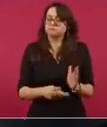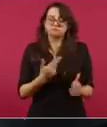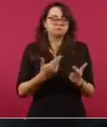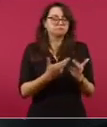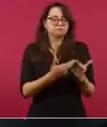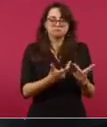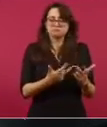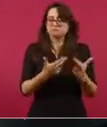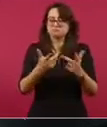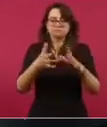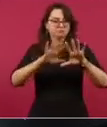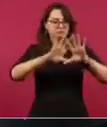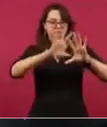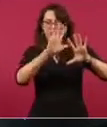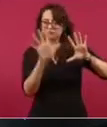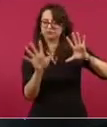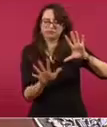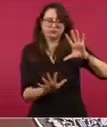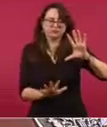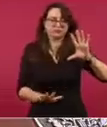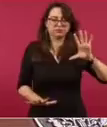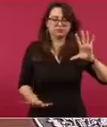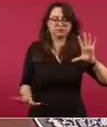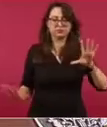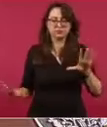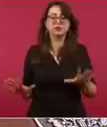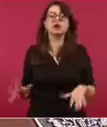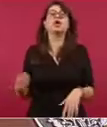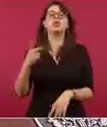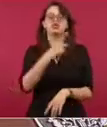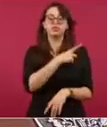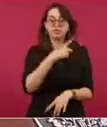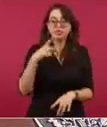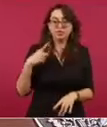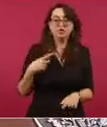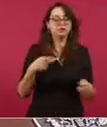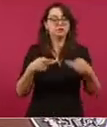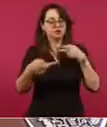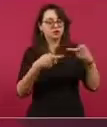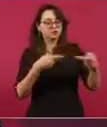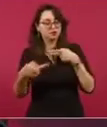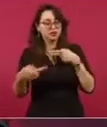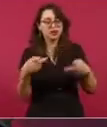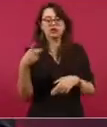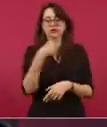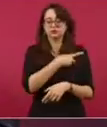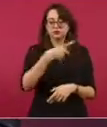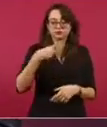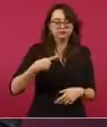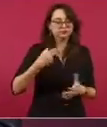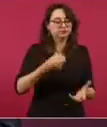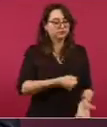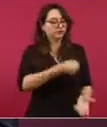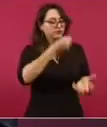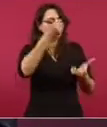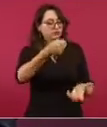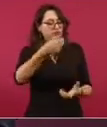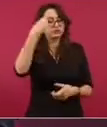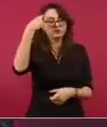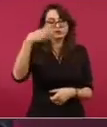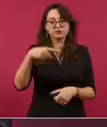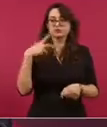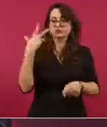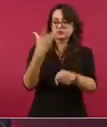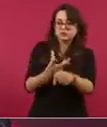en reparar líneas de conducción de agua,